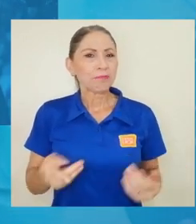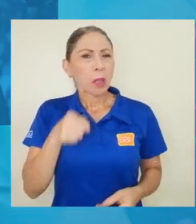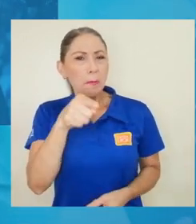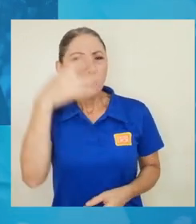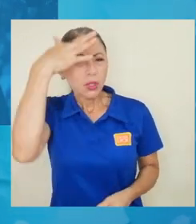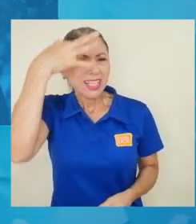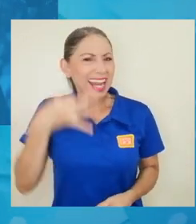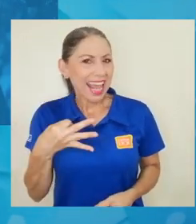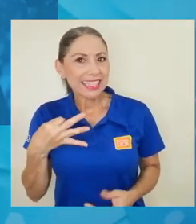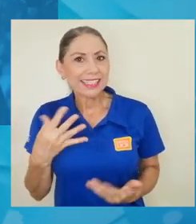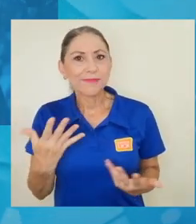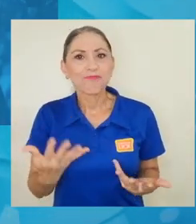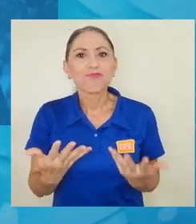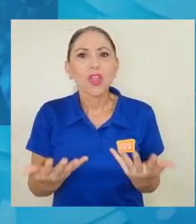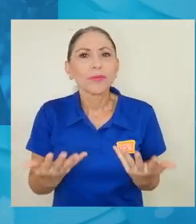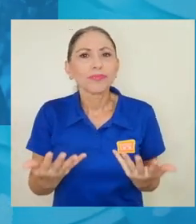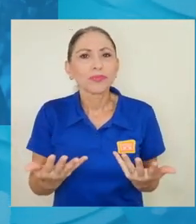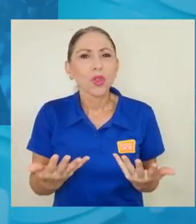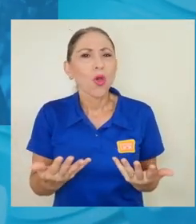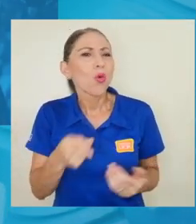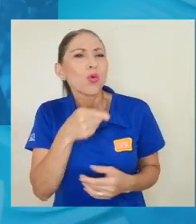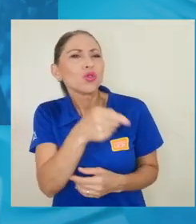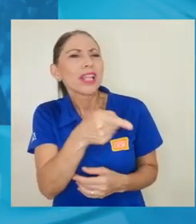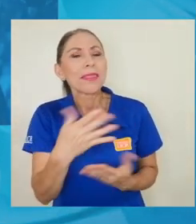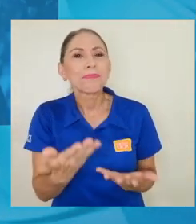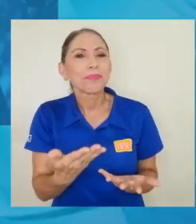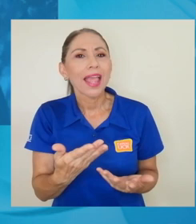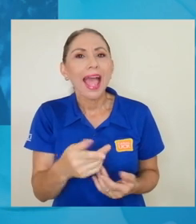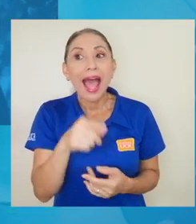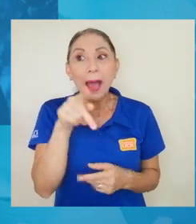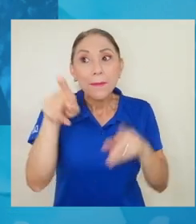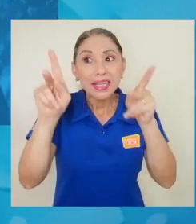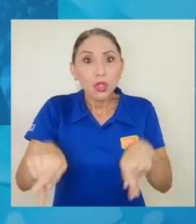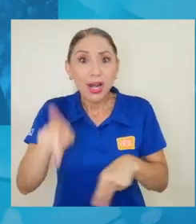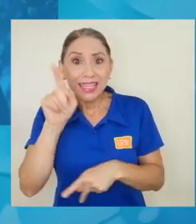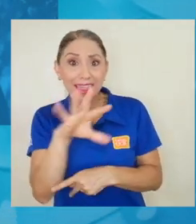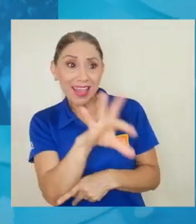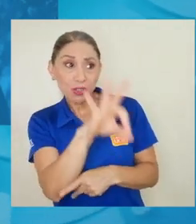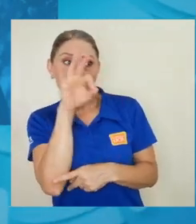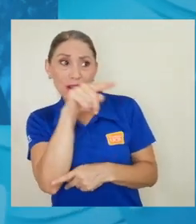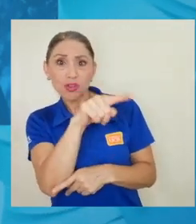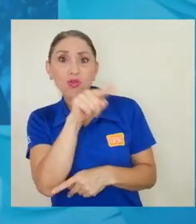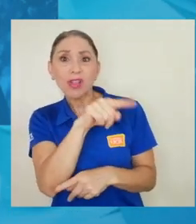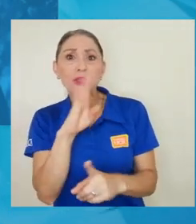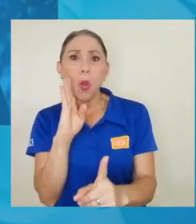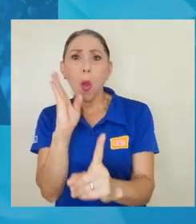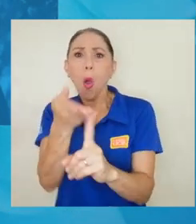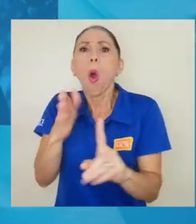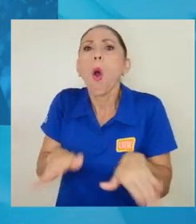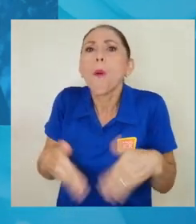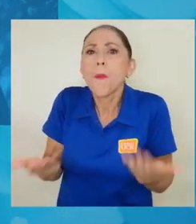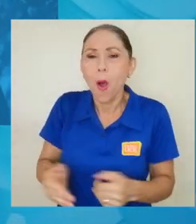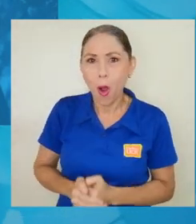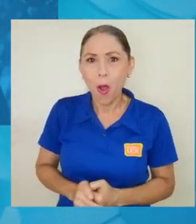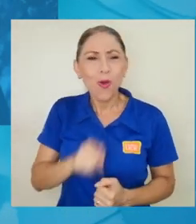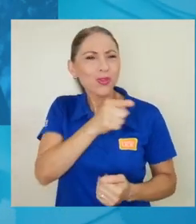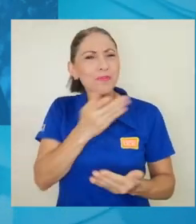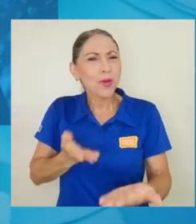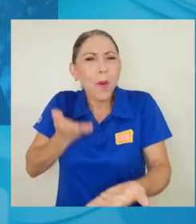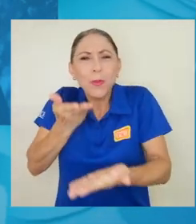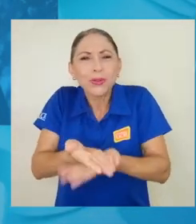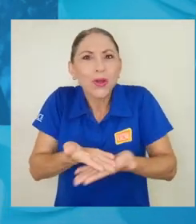¿Qué crees vos que podrías destacar? ¿Cómo convenciste a quienes tenían que elegirte como director? ¿Qué propusiste? ¿Qué